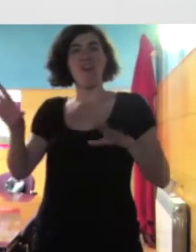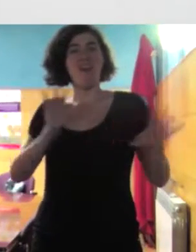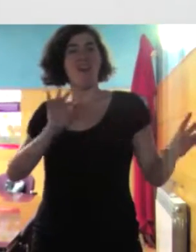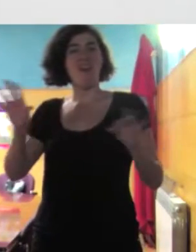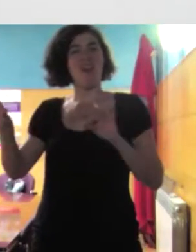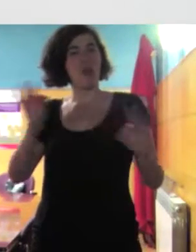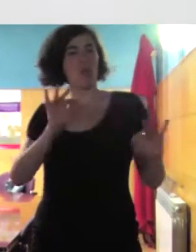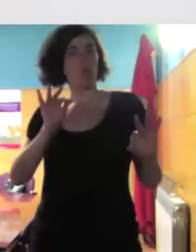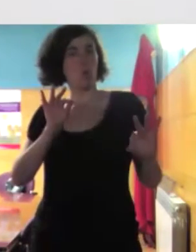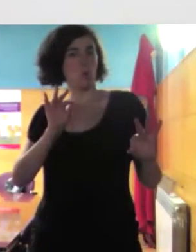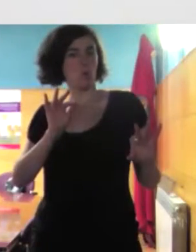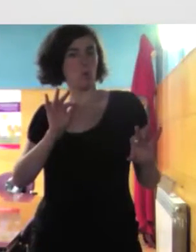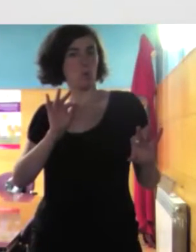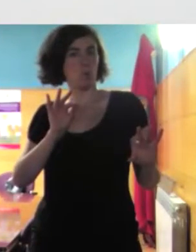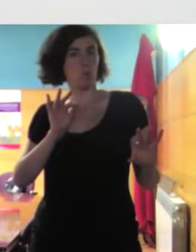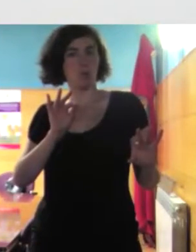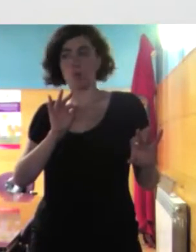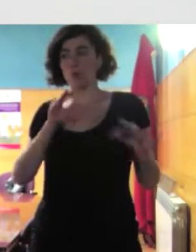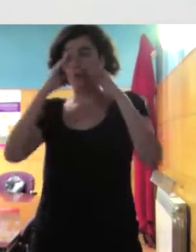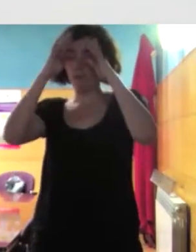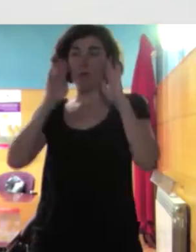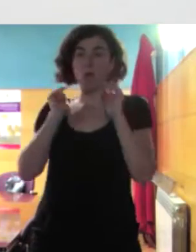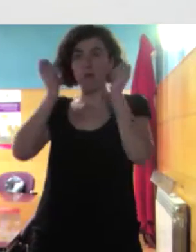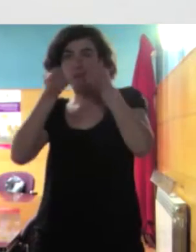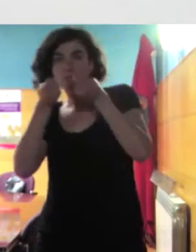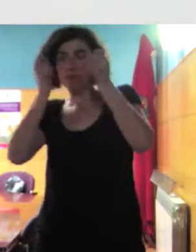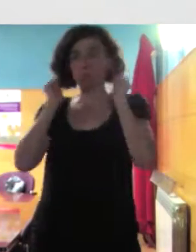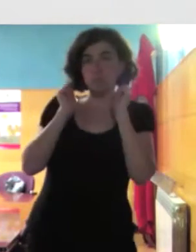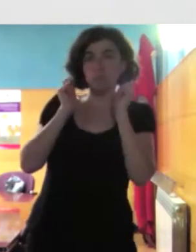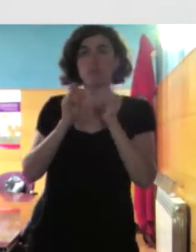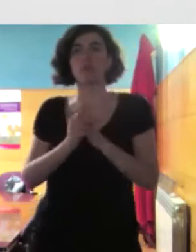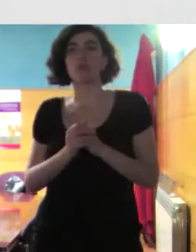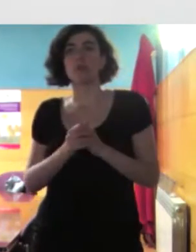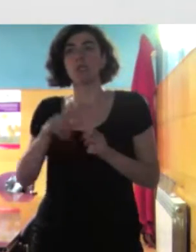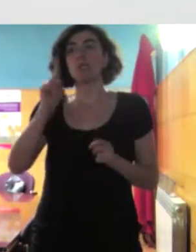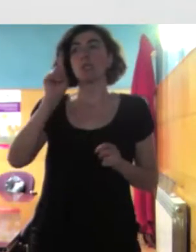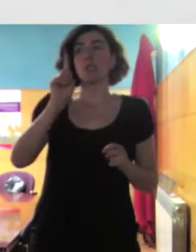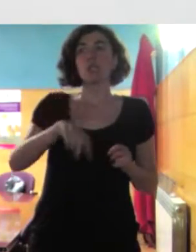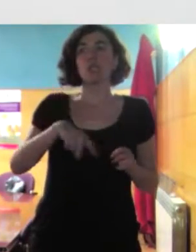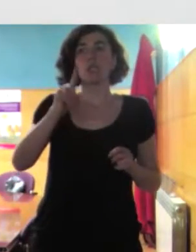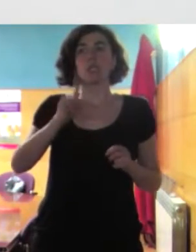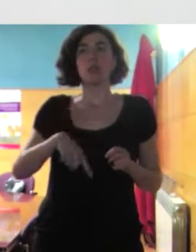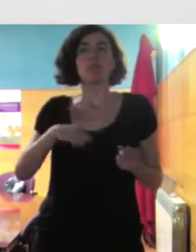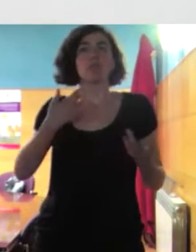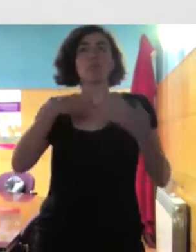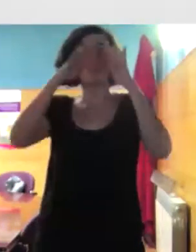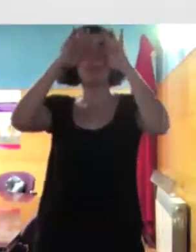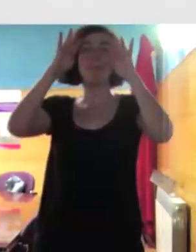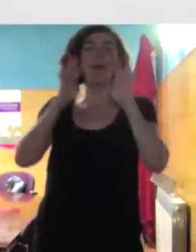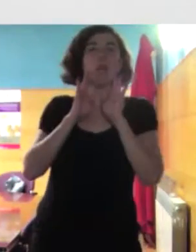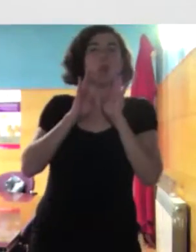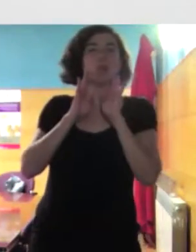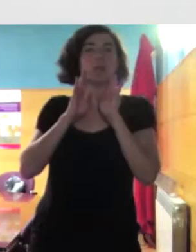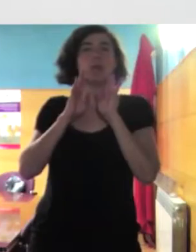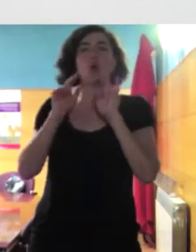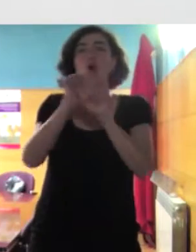puede tener incluso un componente de moda y entonces hay grupos de chavalas o de mujeres adultas que lo llevan de una manera o de otra pues porque